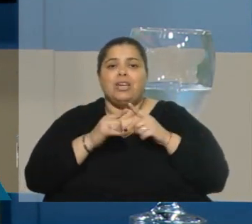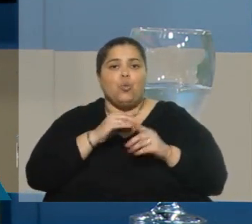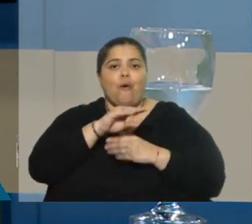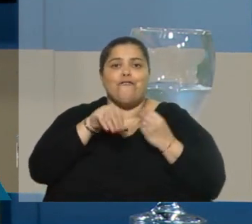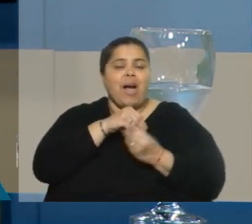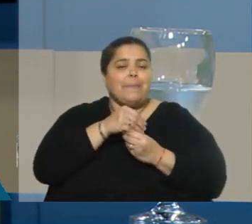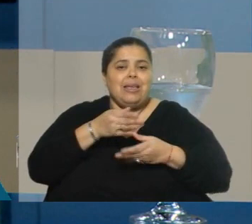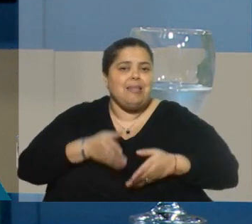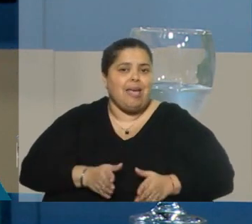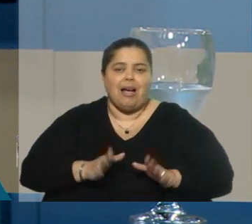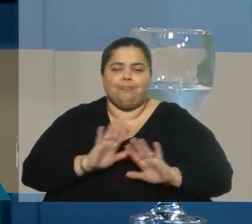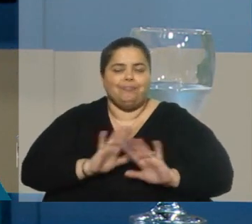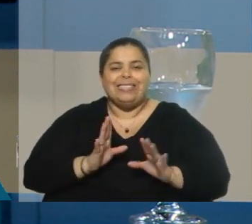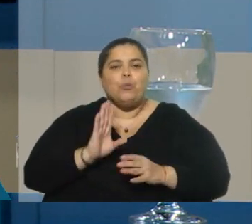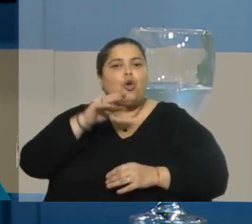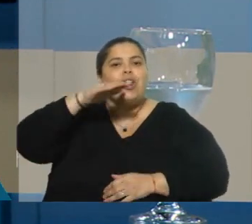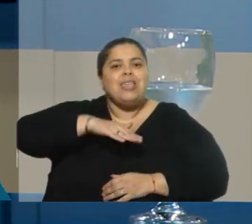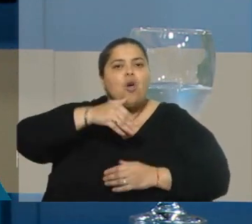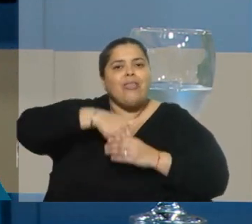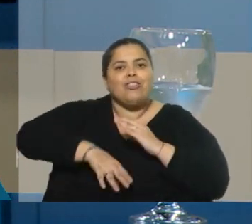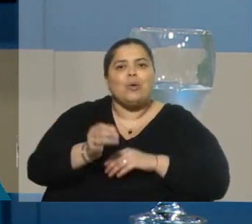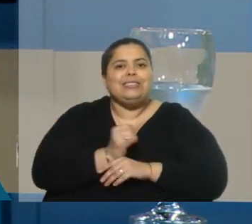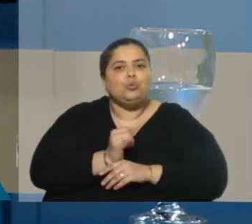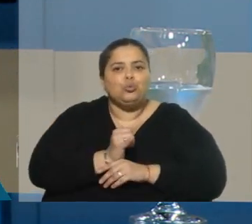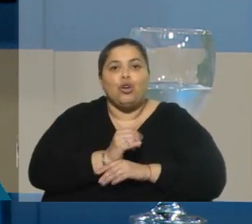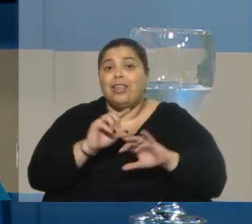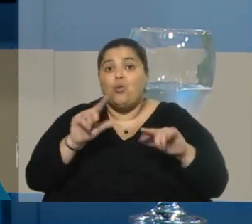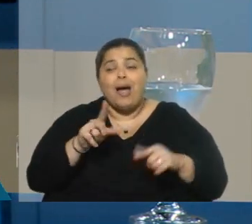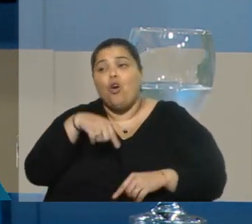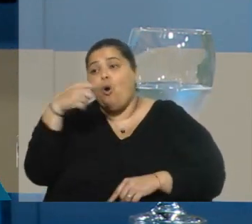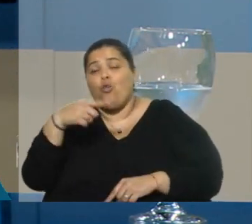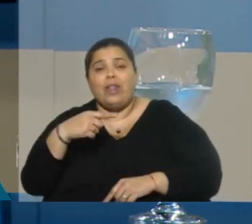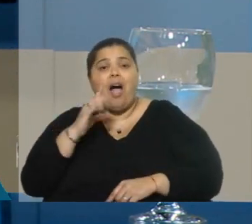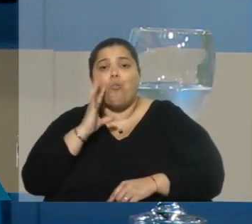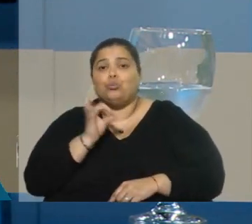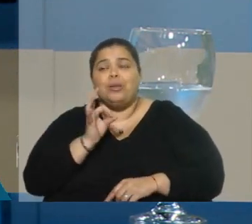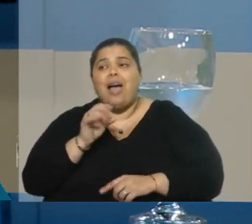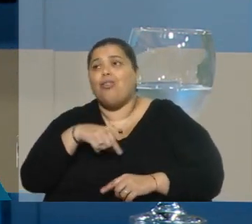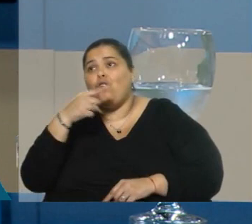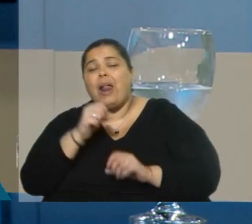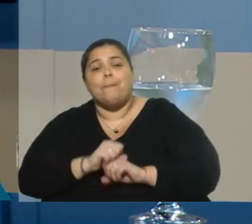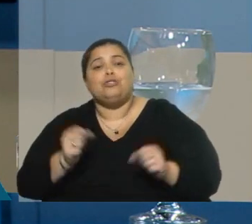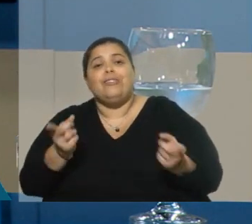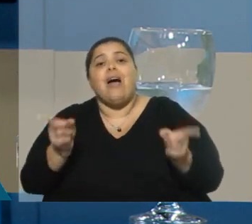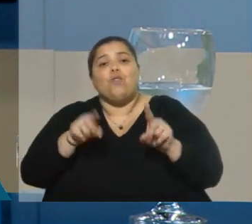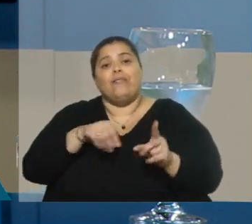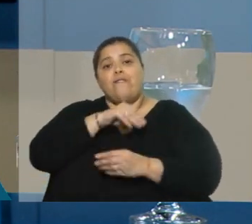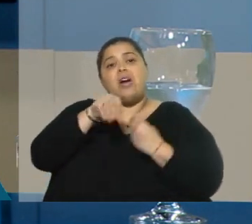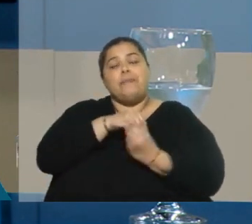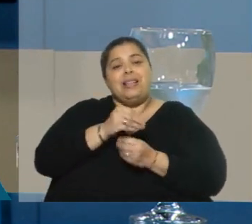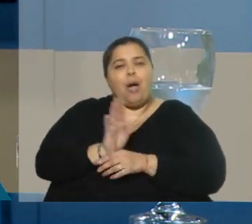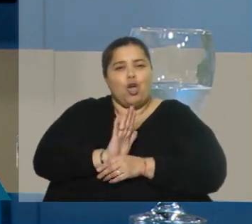cuando claramente ese niño está institucionalizado y no hay chance ni posibilidad de que vuelva con su familia biológica o con su familia de origen,